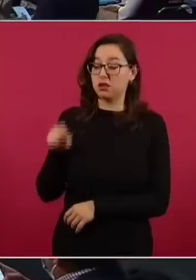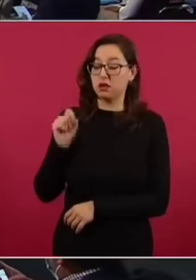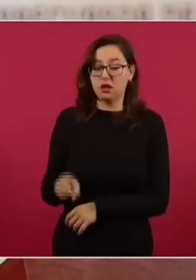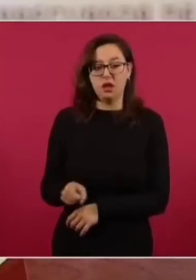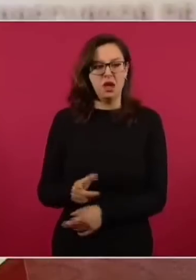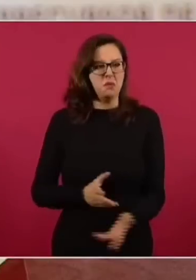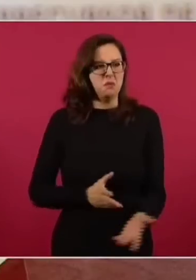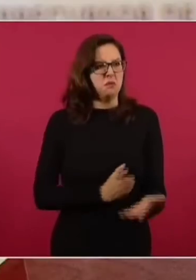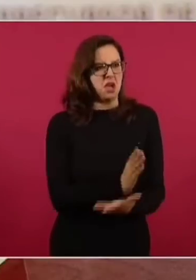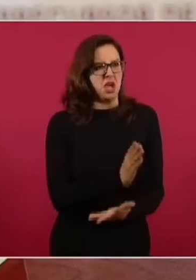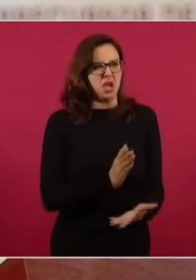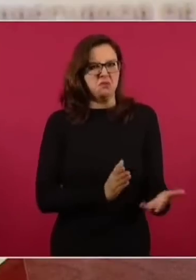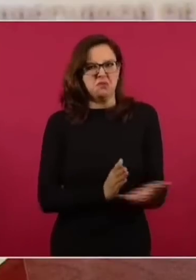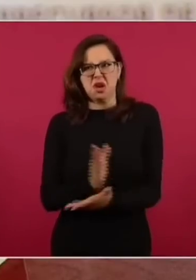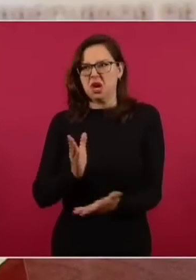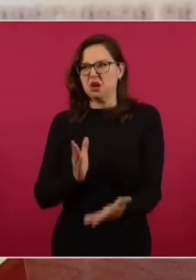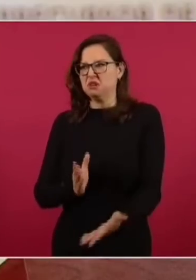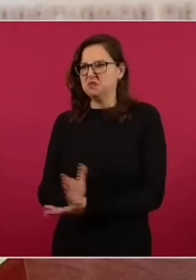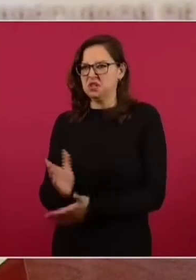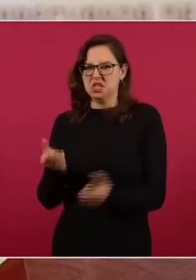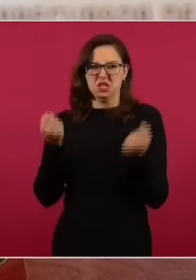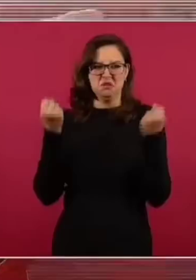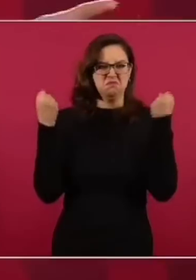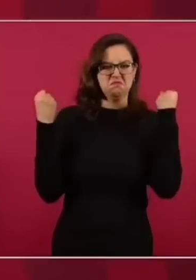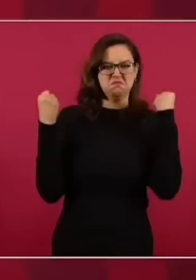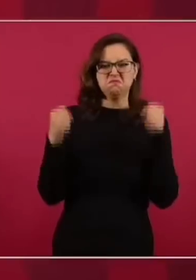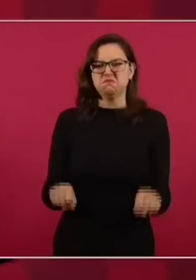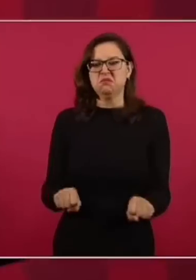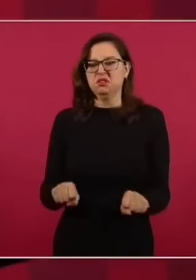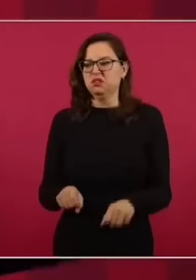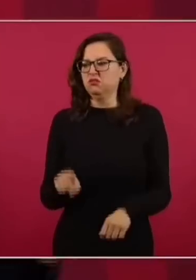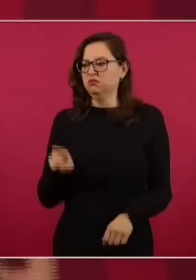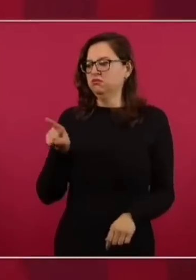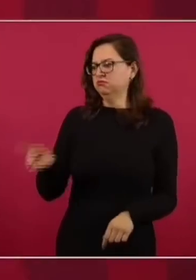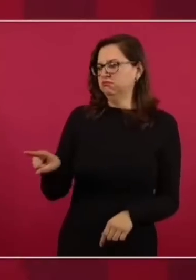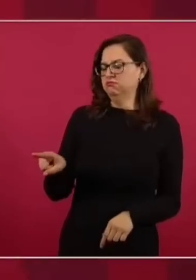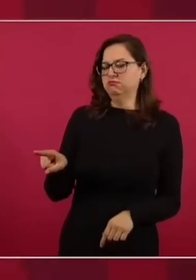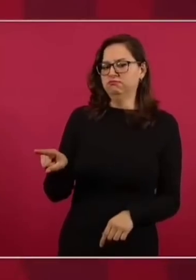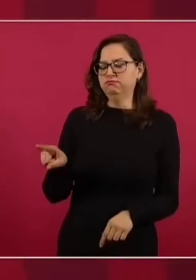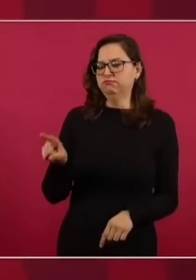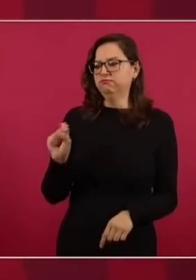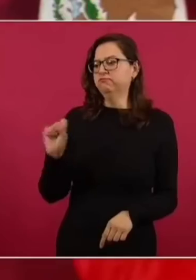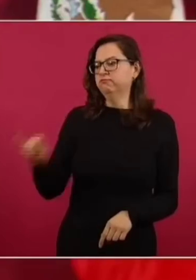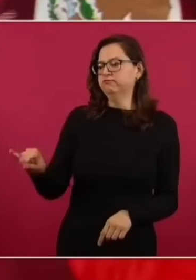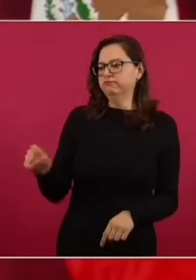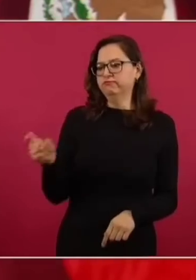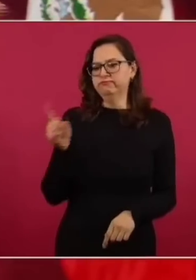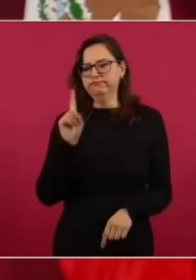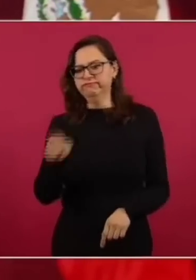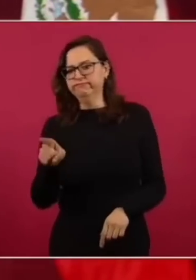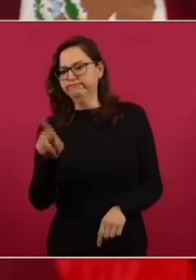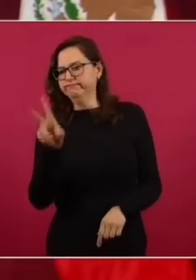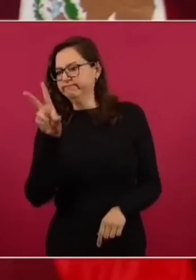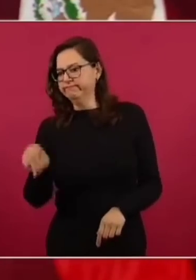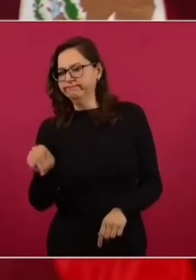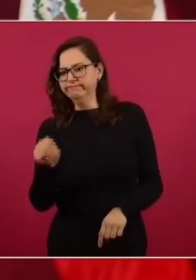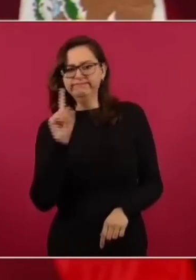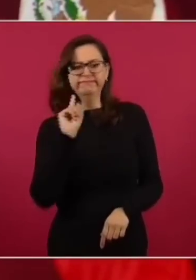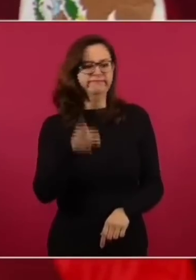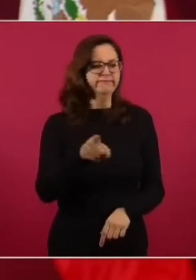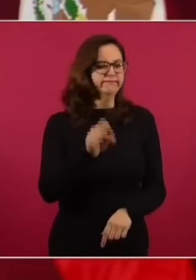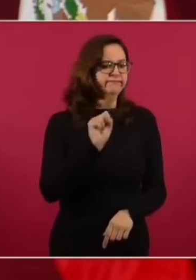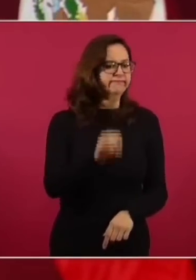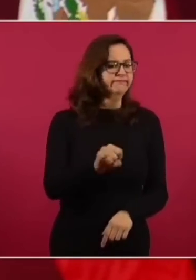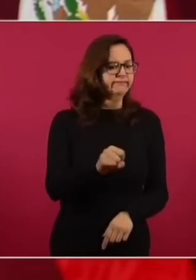diciendo quién se porta bien, quién se porta mal